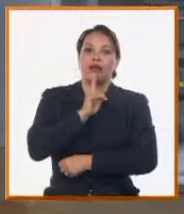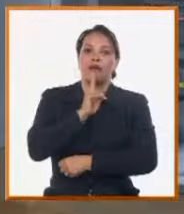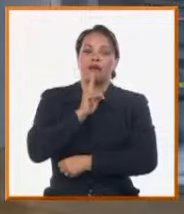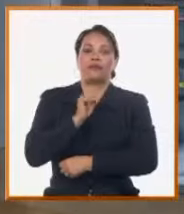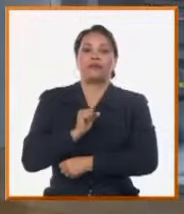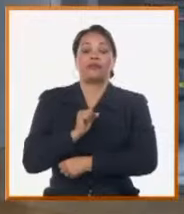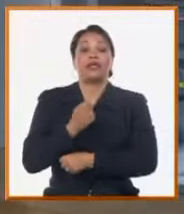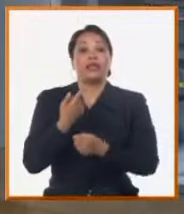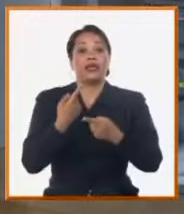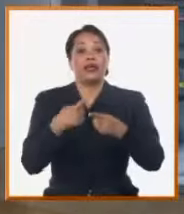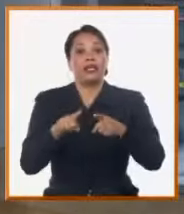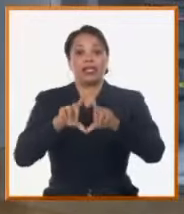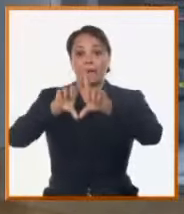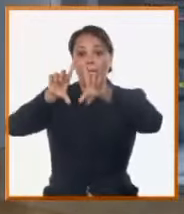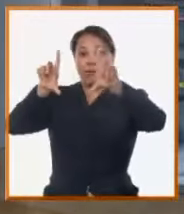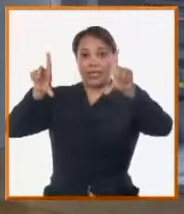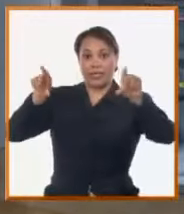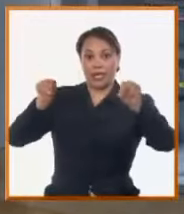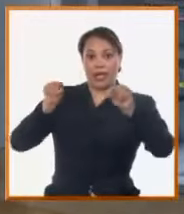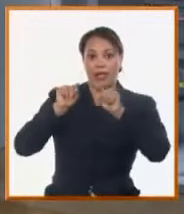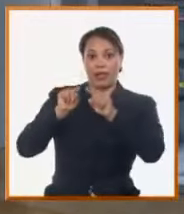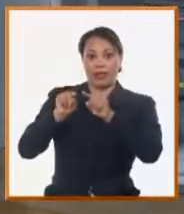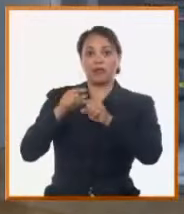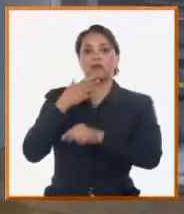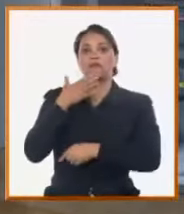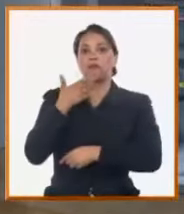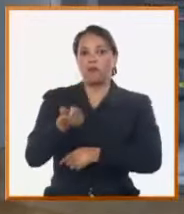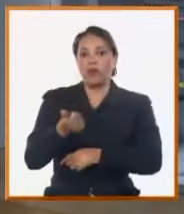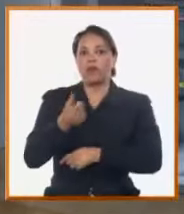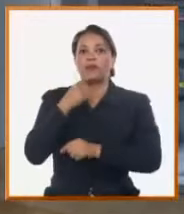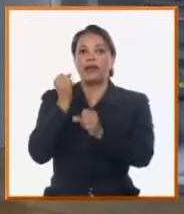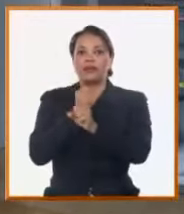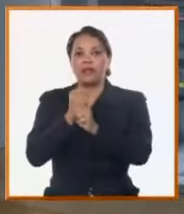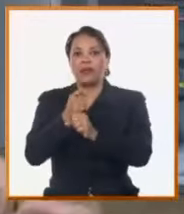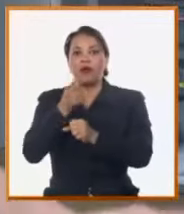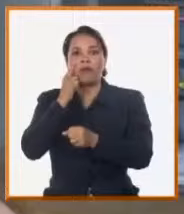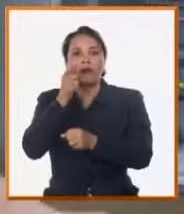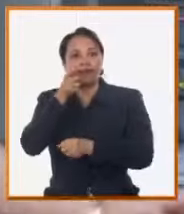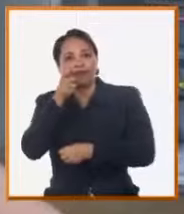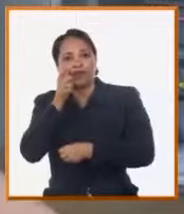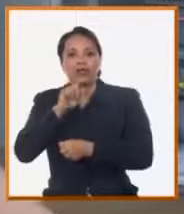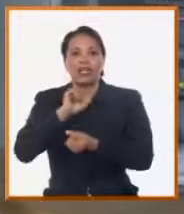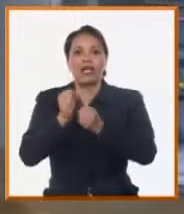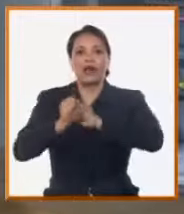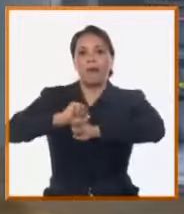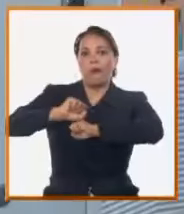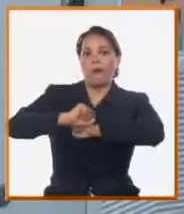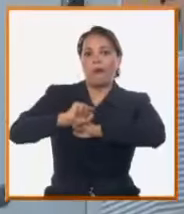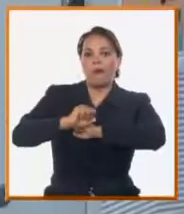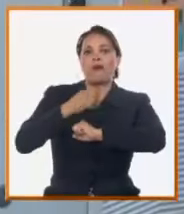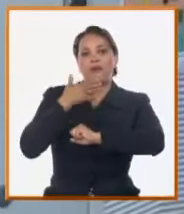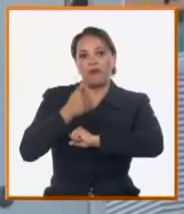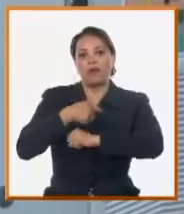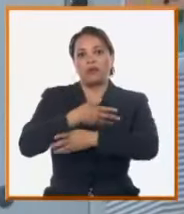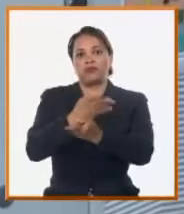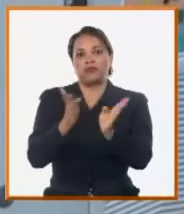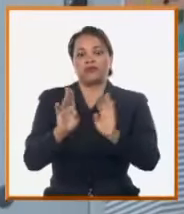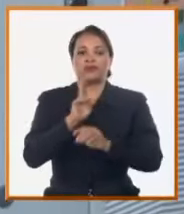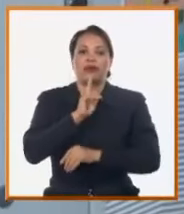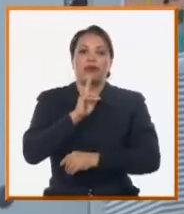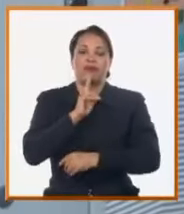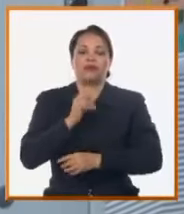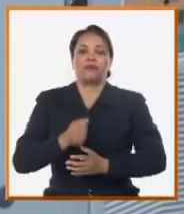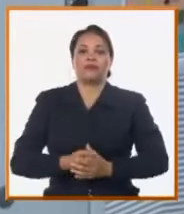mientras que con estas pizarras, como es una garantía para el trabajo de las electrobombas, es una garantía también para el servicio de abasto de agua a la población. Desde